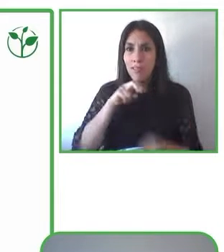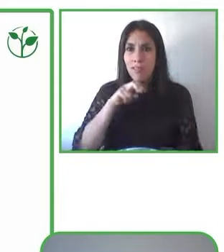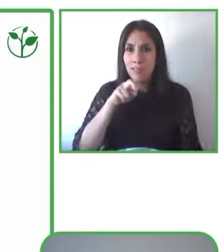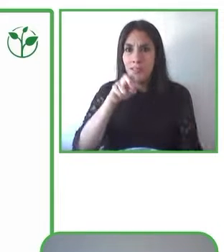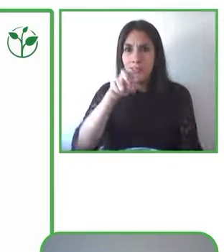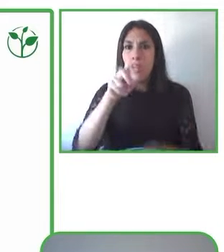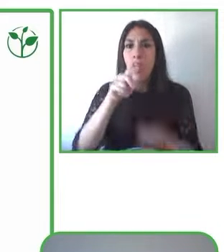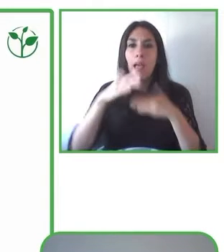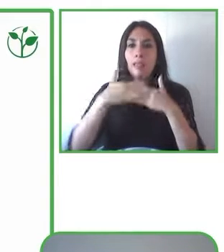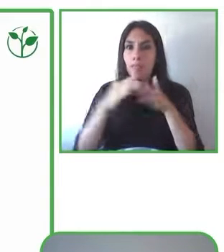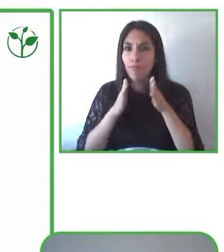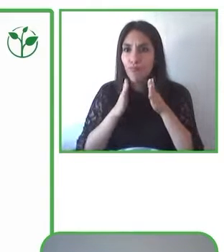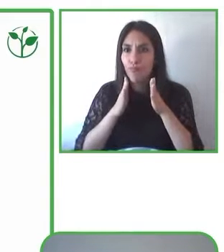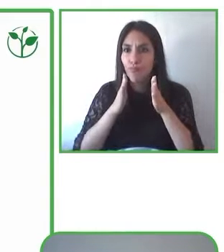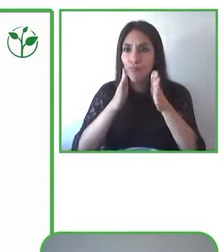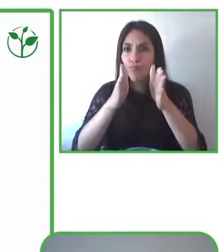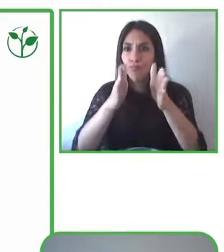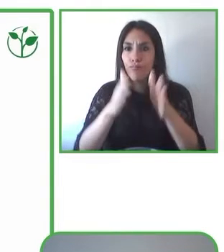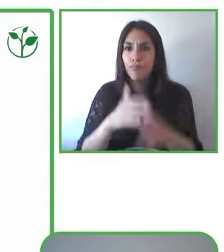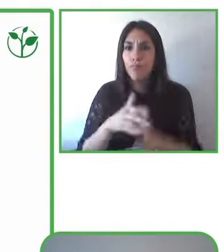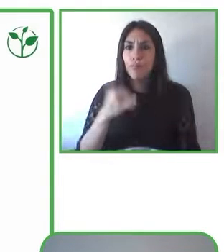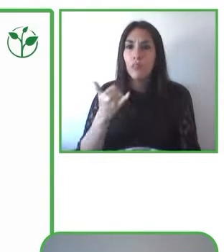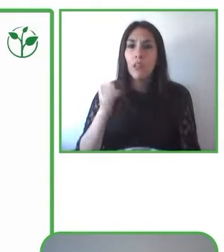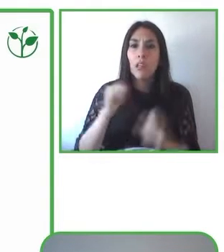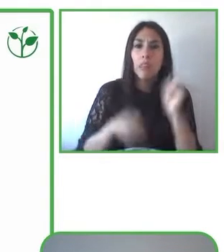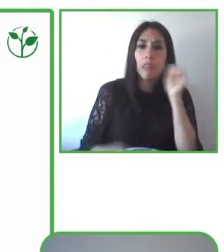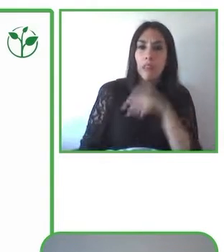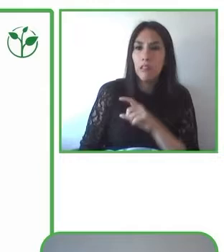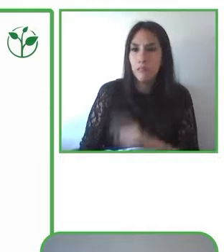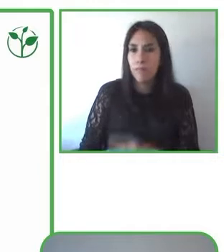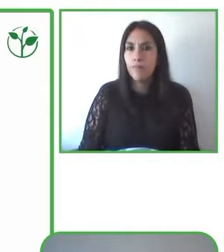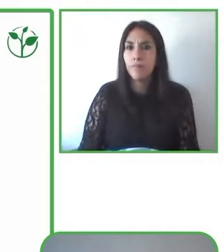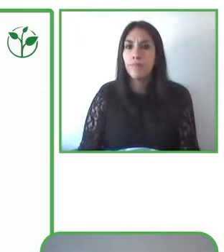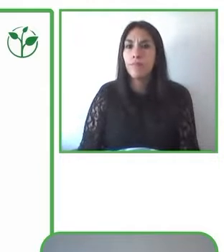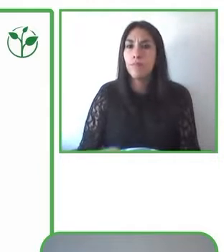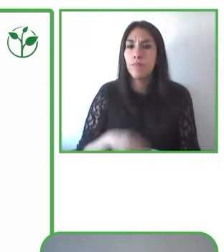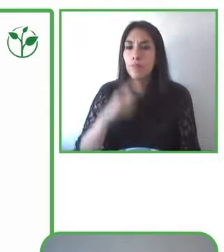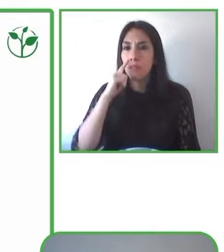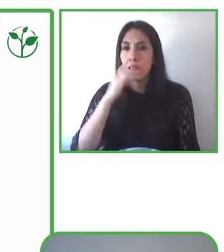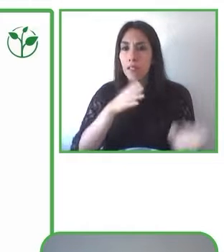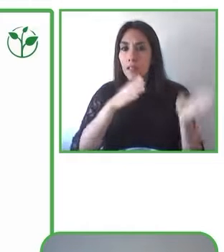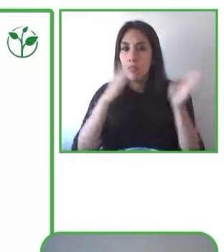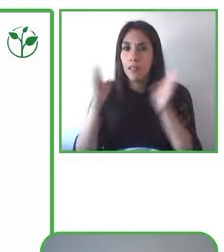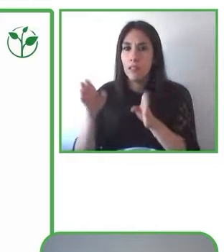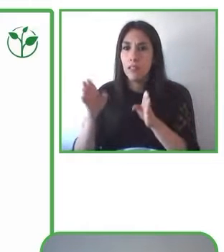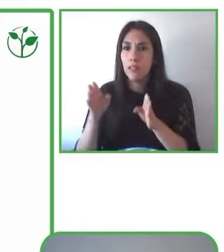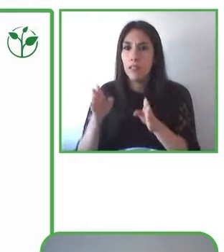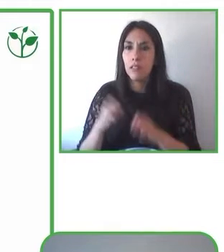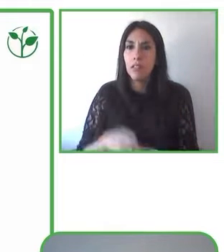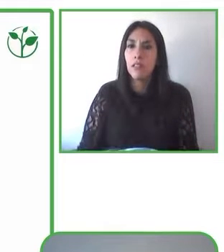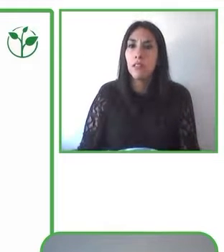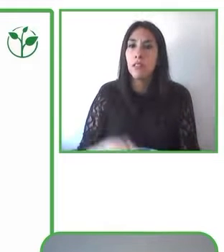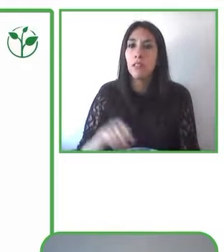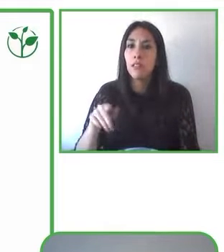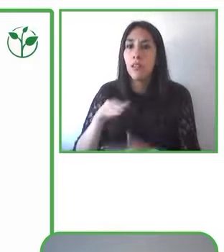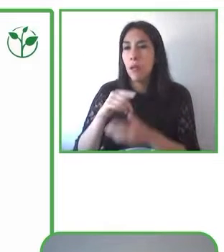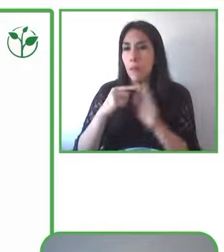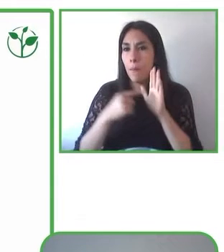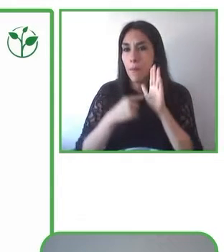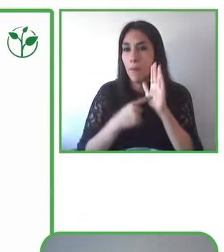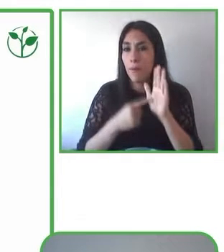este ejemplo de la izquierda, como un espacio que es una vereda,